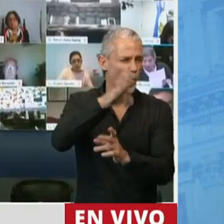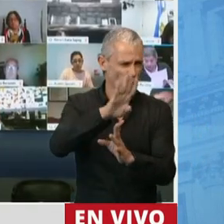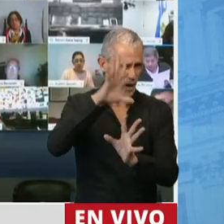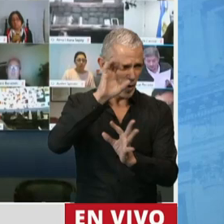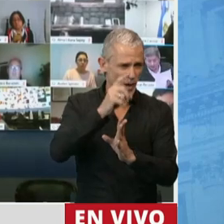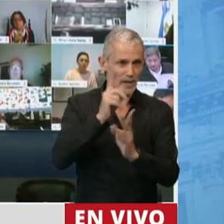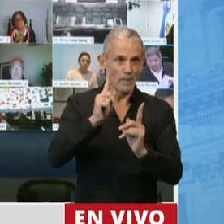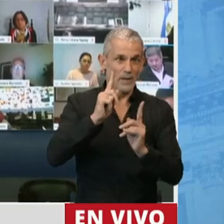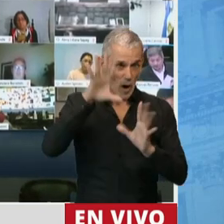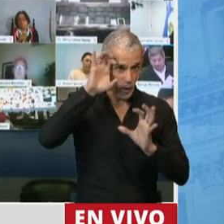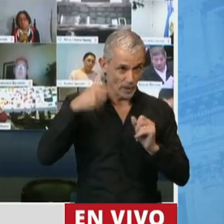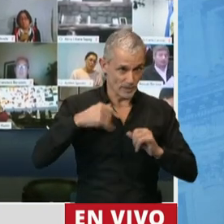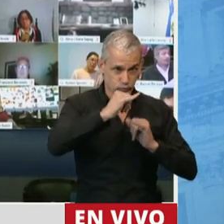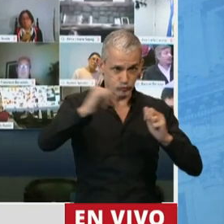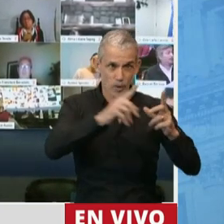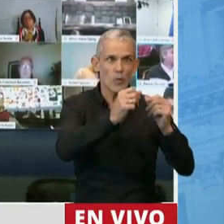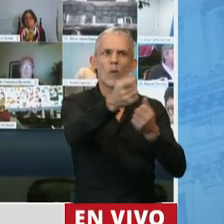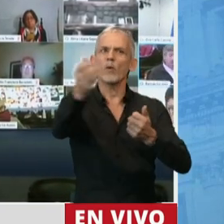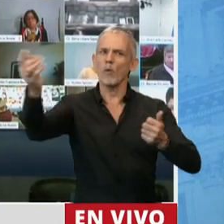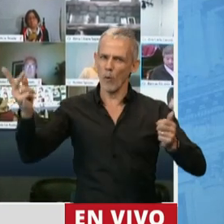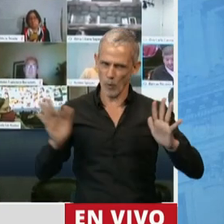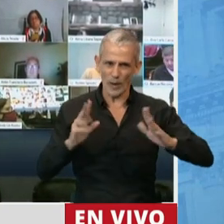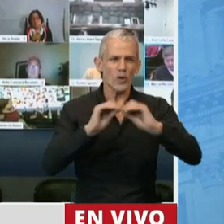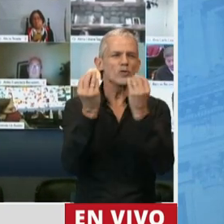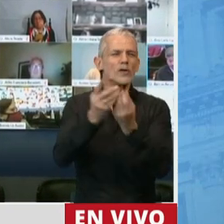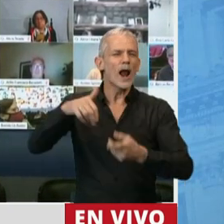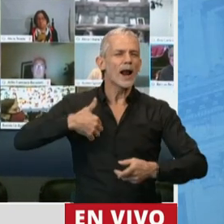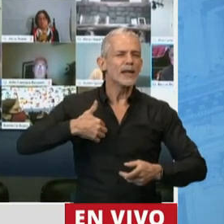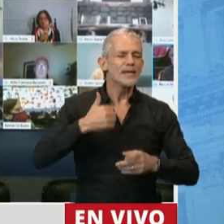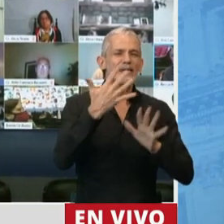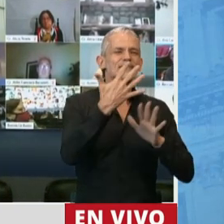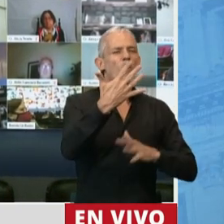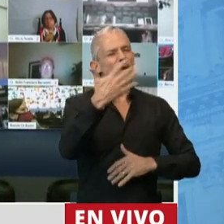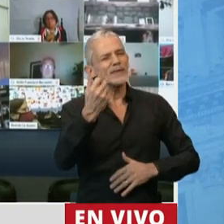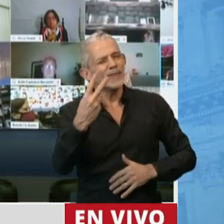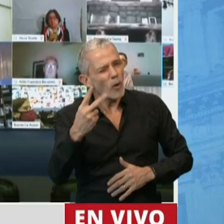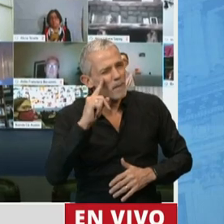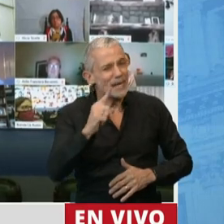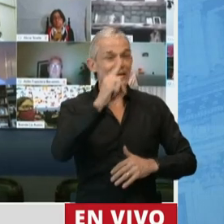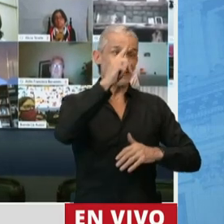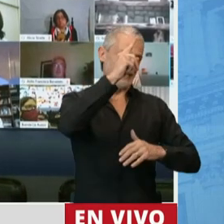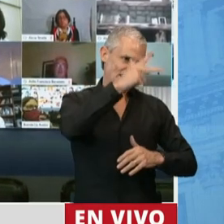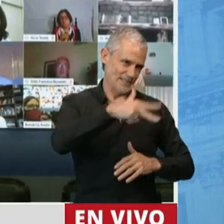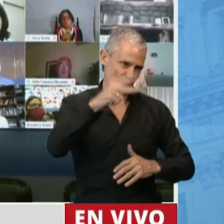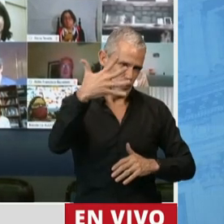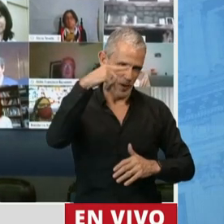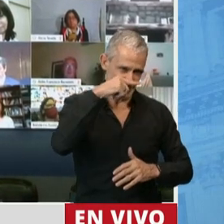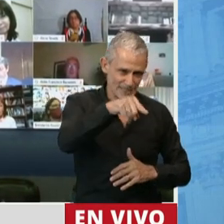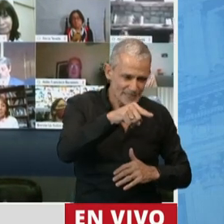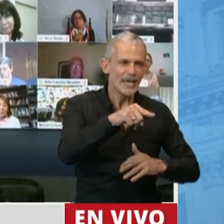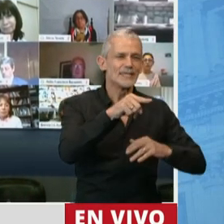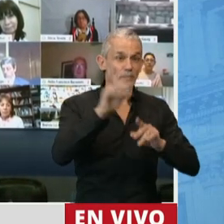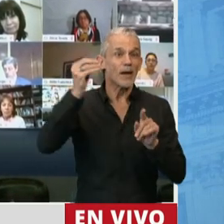recuerden los números que dije en un principio, el total de casos en Argentina 52.457 con 1.150 muertes,